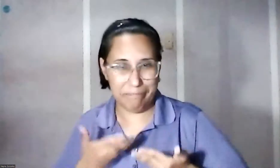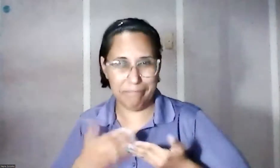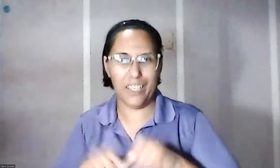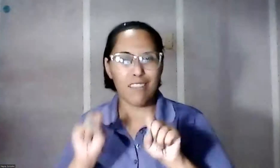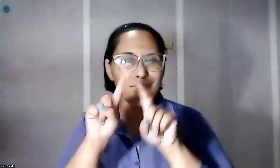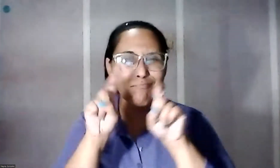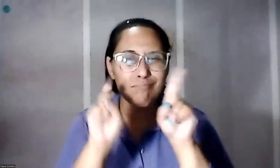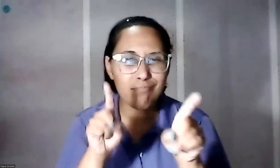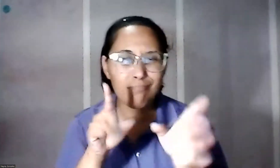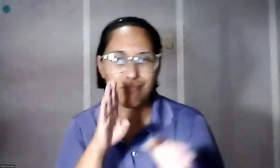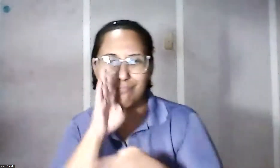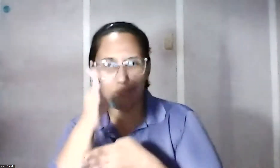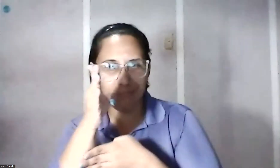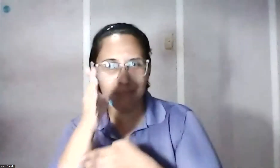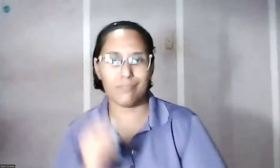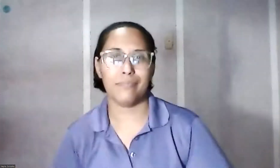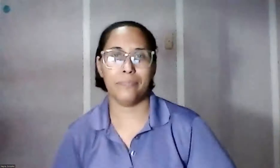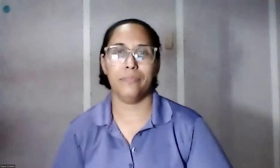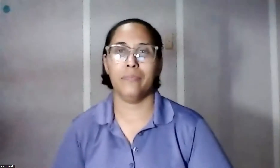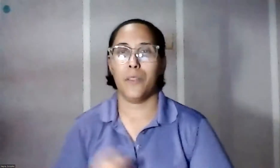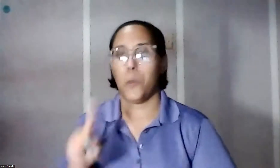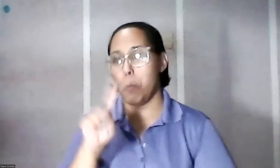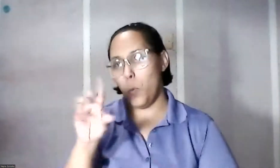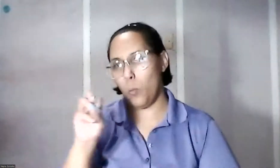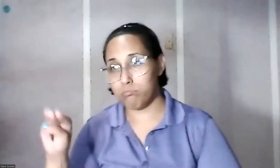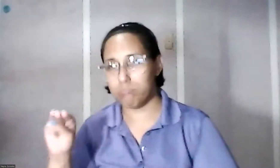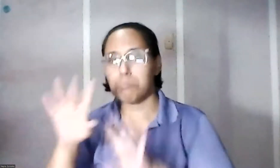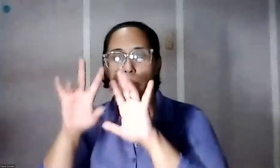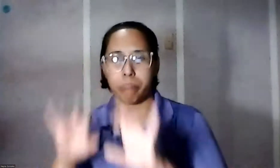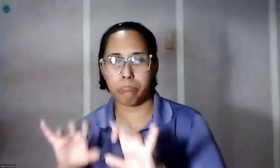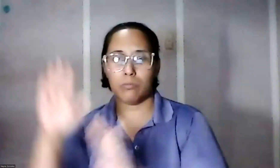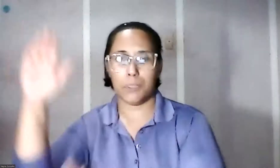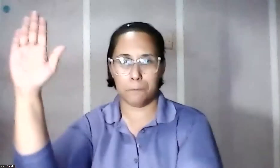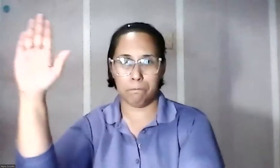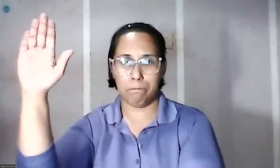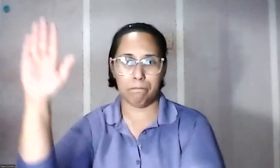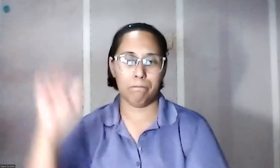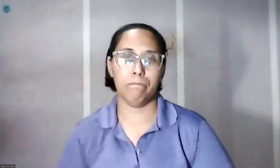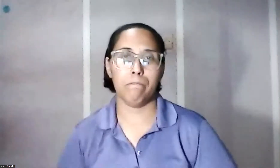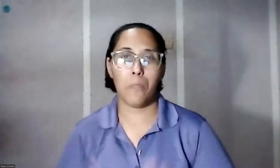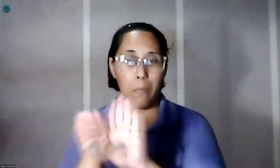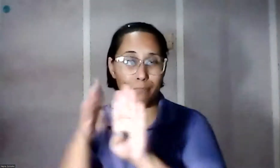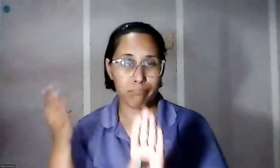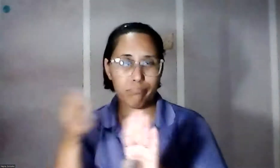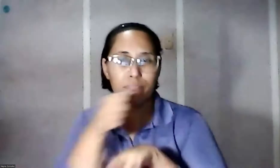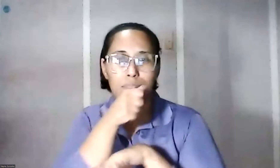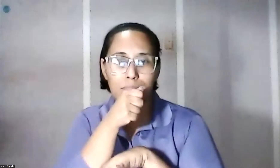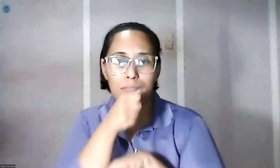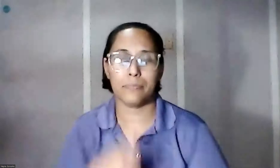directamente en Zoom, si desea, puede levantar la mano para que así pueda abrir su micrófono.